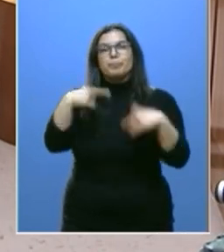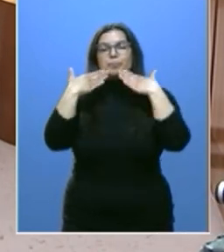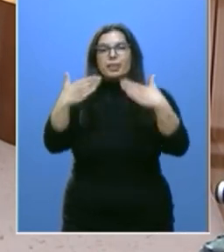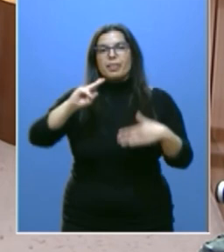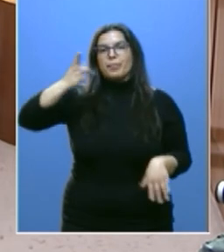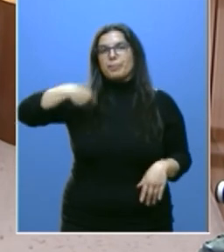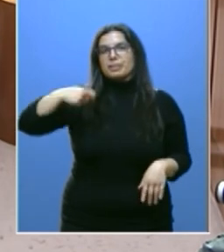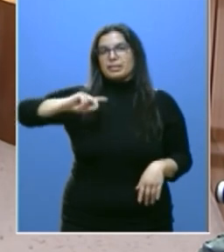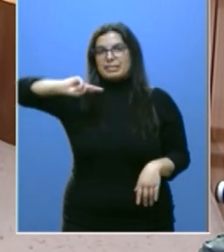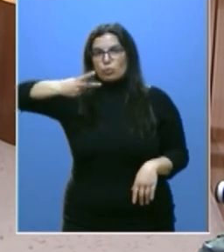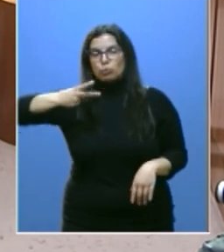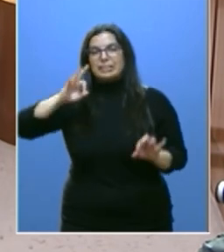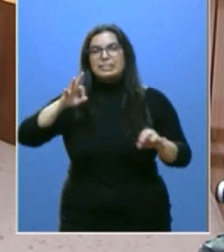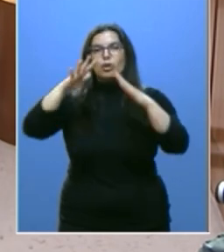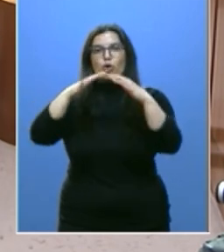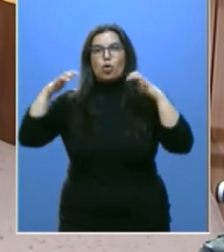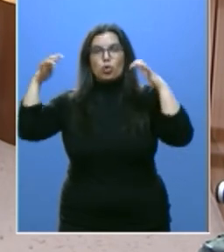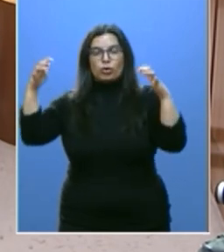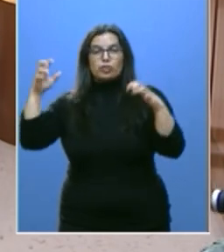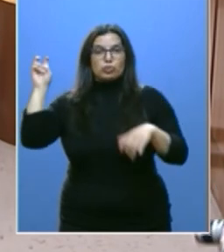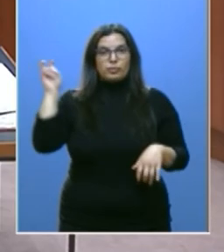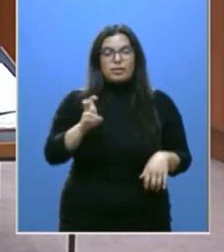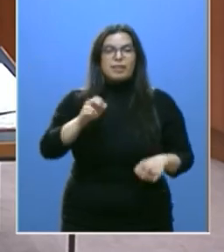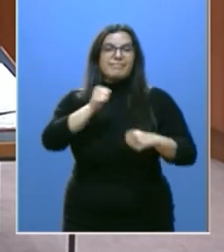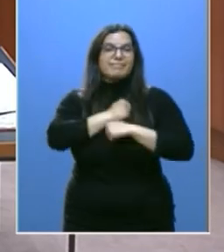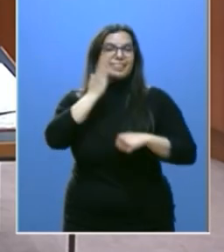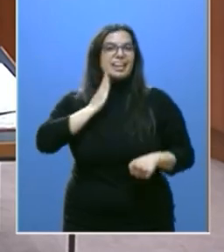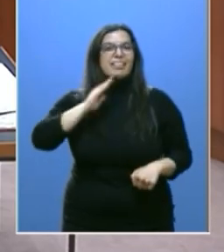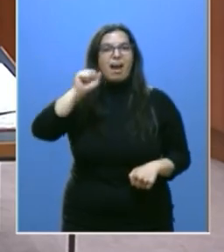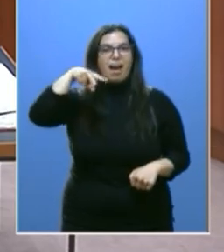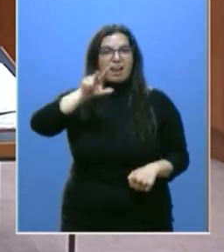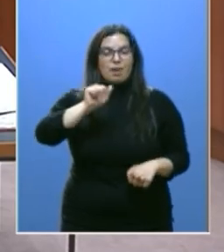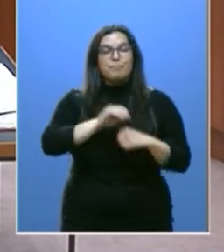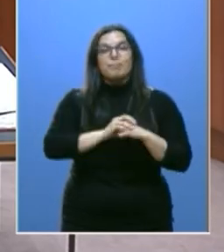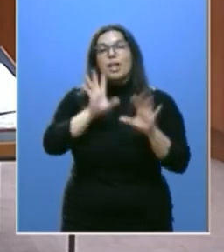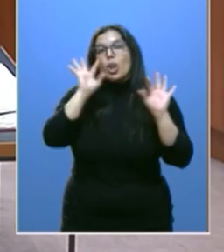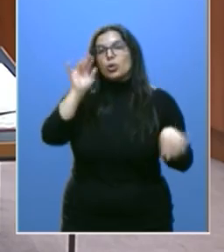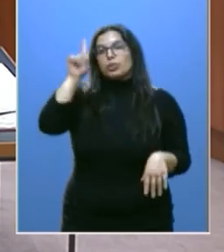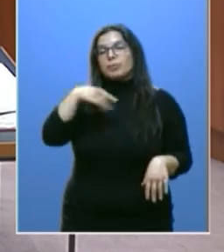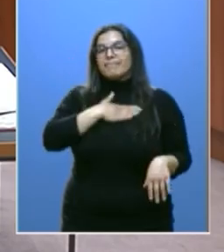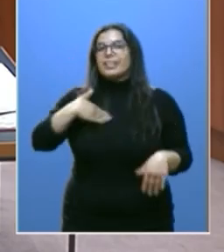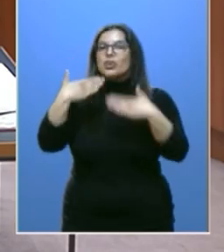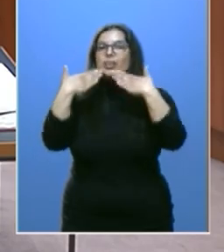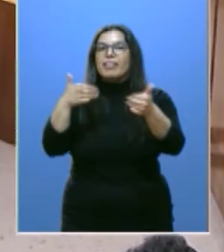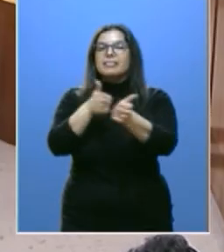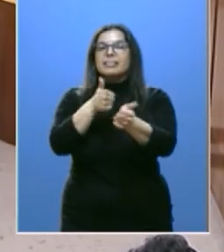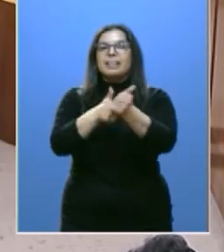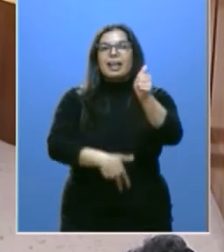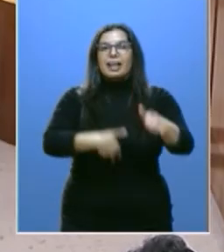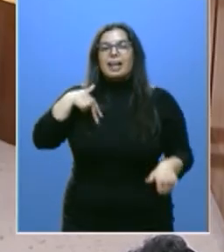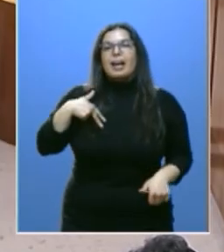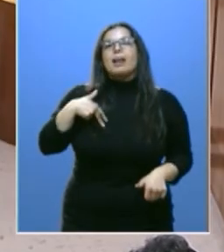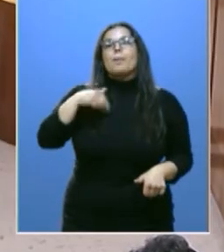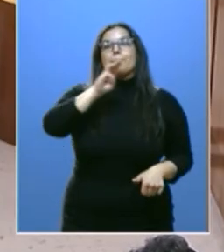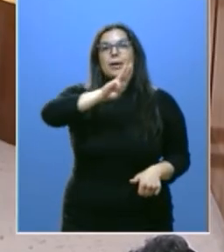la vicepresidenta segunda del Congreso, querida Ana. Y por supuesto quiero agradecer a la secretaria general del Partido